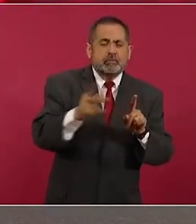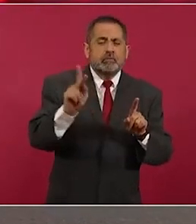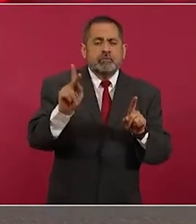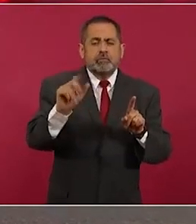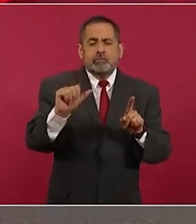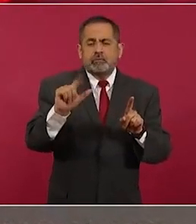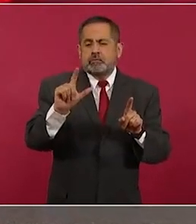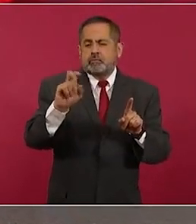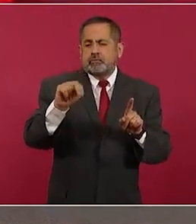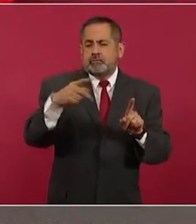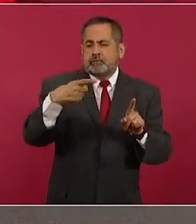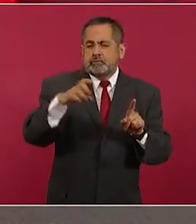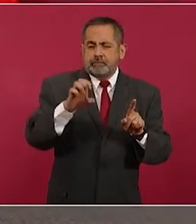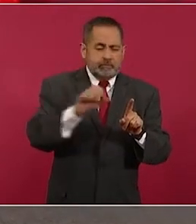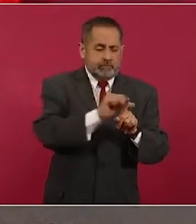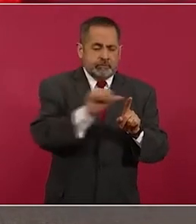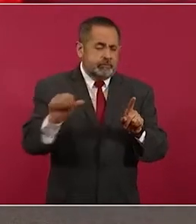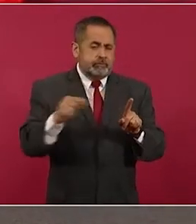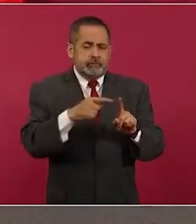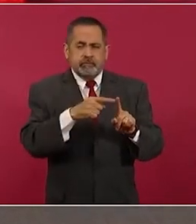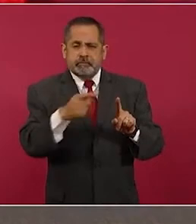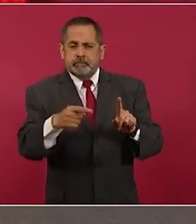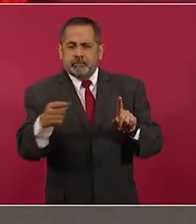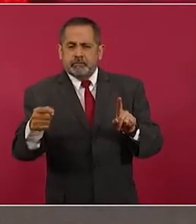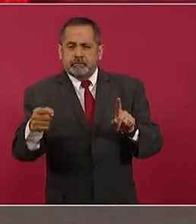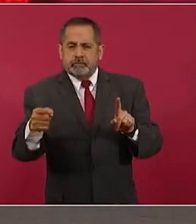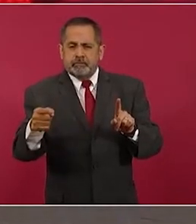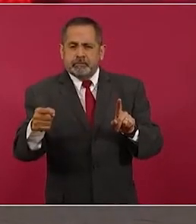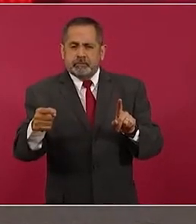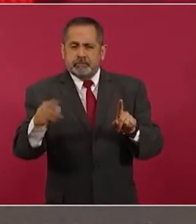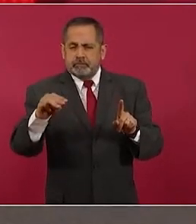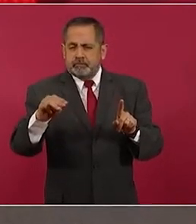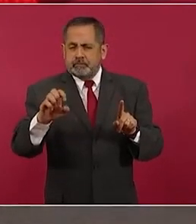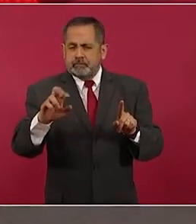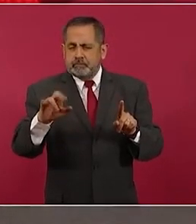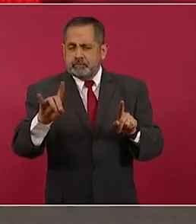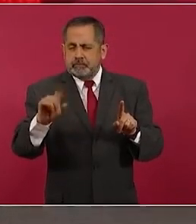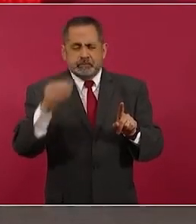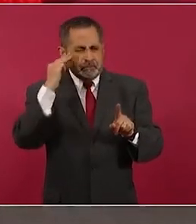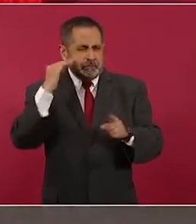Mérida.